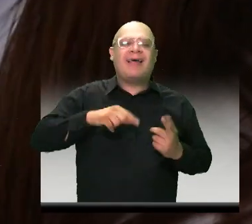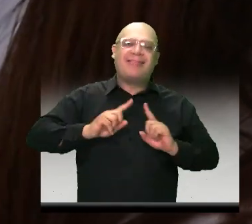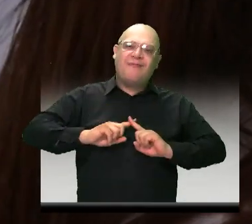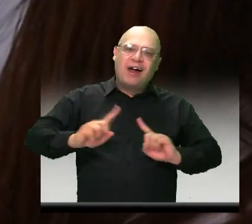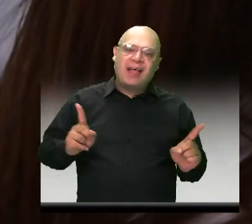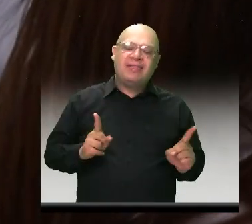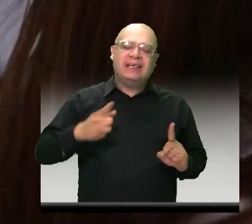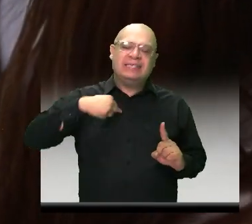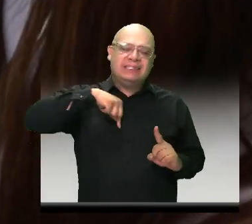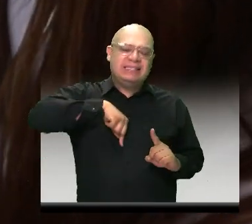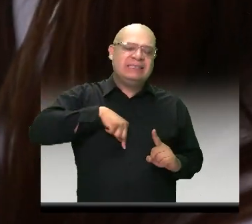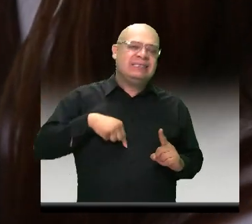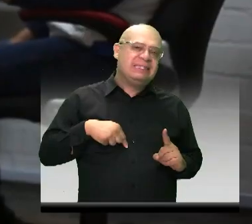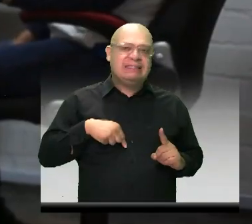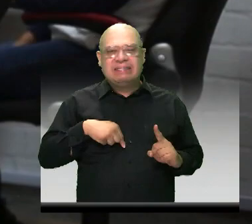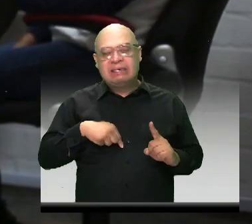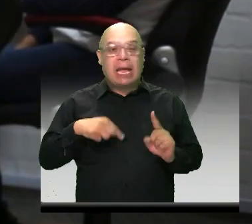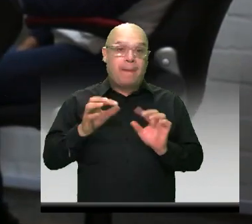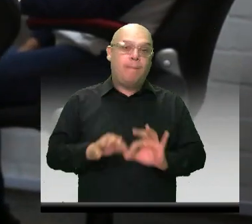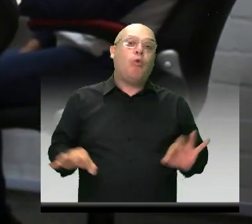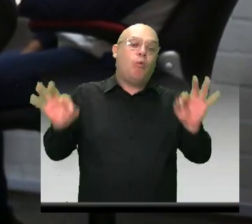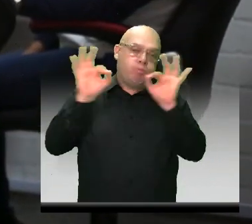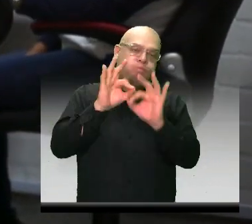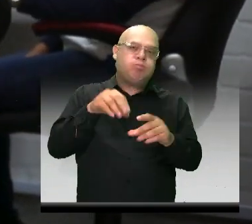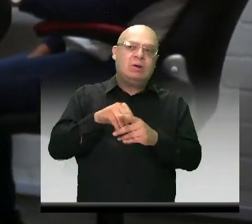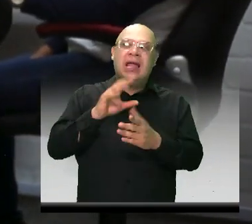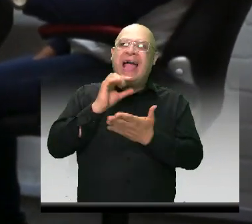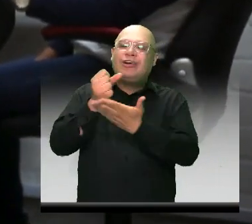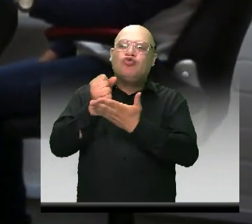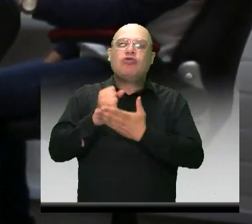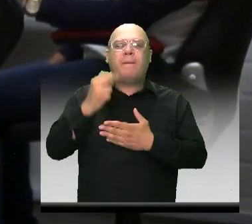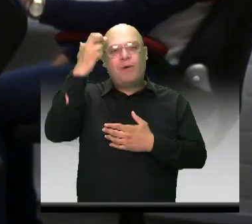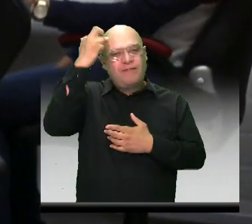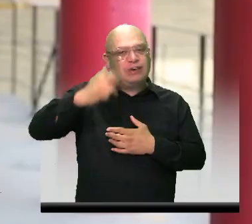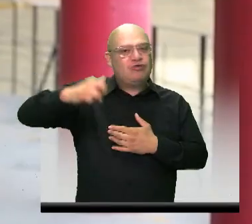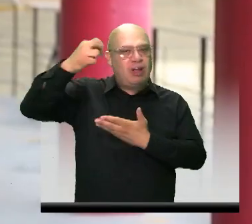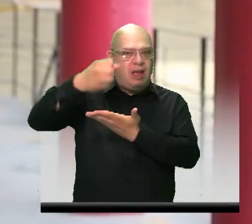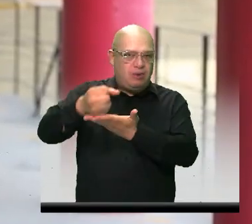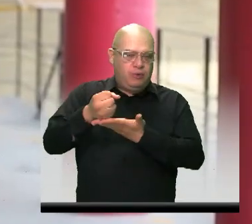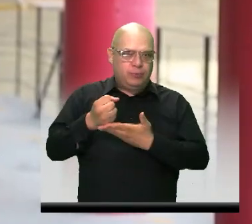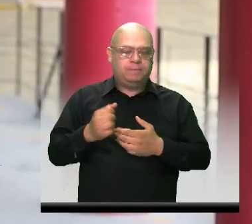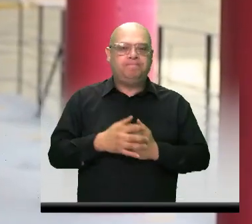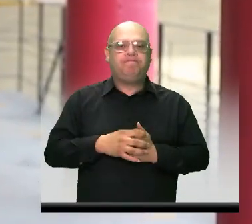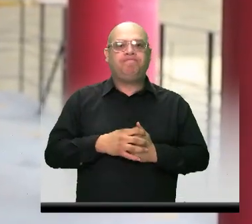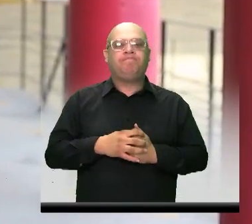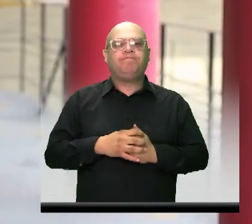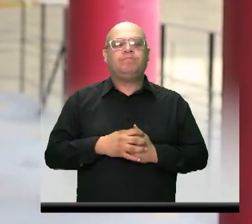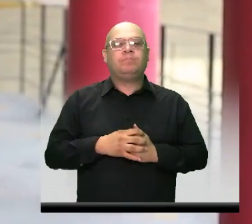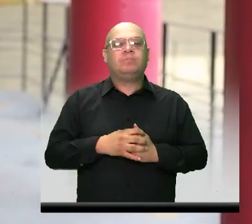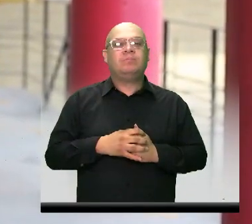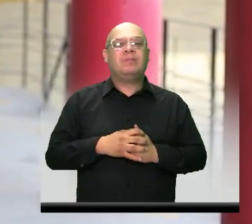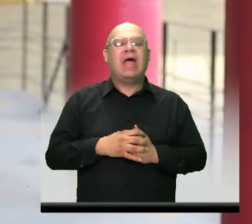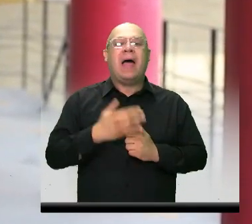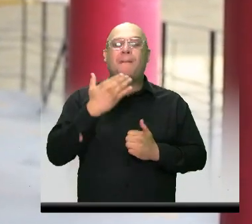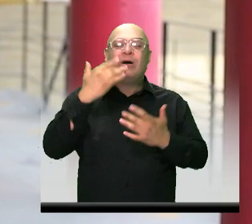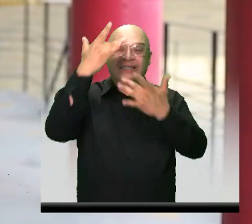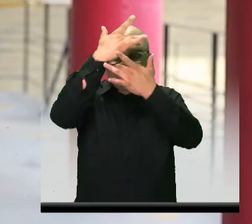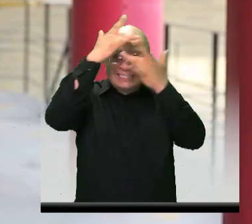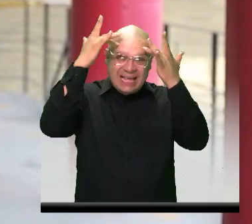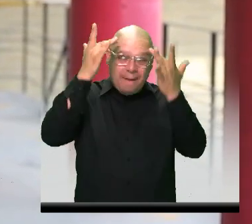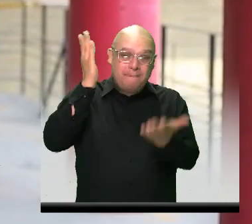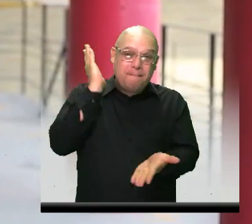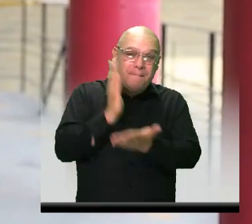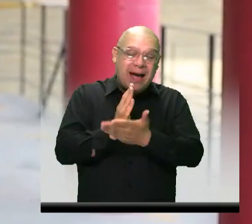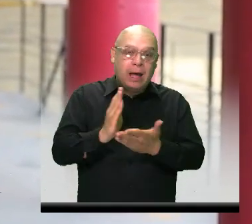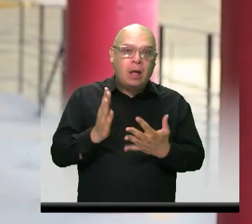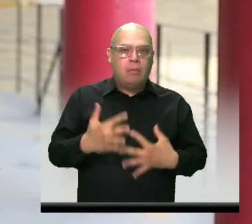entonces es importante en esos momentos buscar ayuda profesional. Para identificar los riesgos en la salud mental, es muy importante